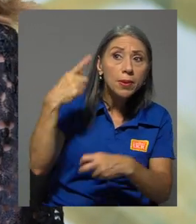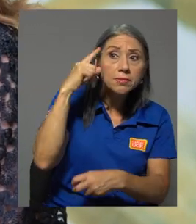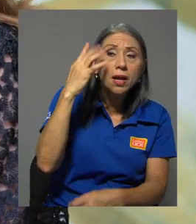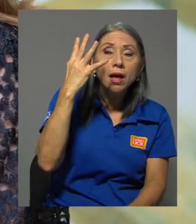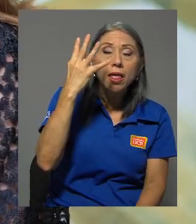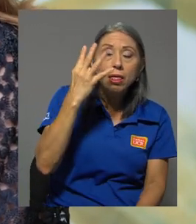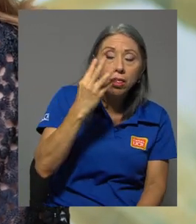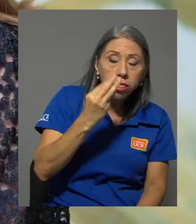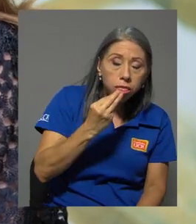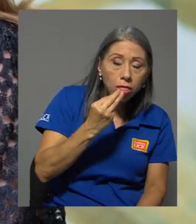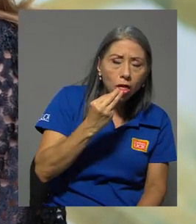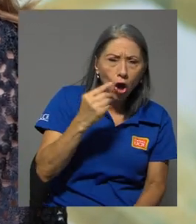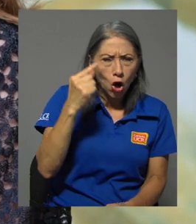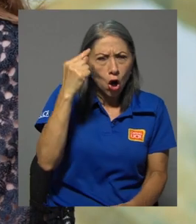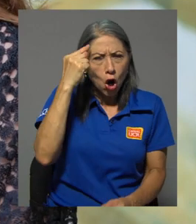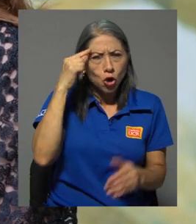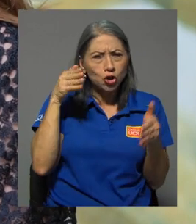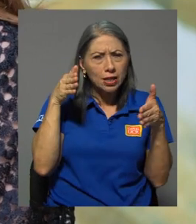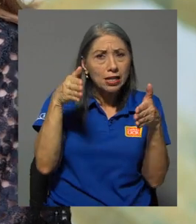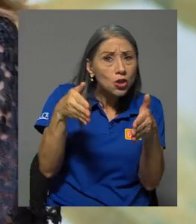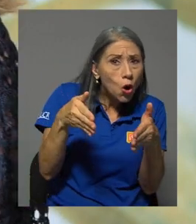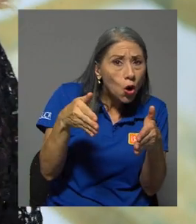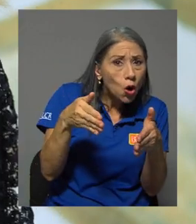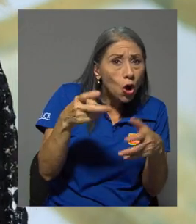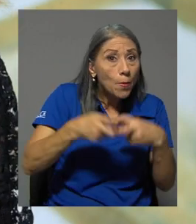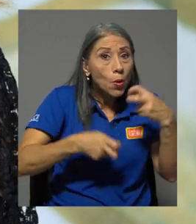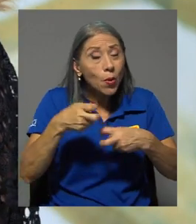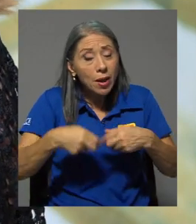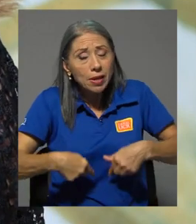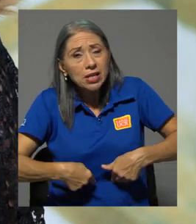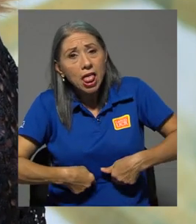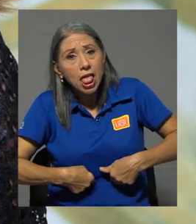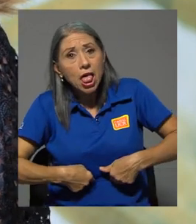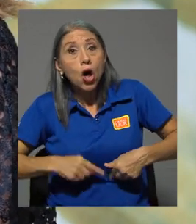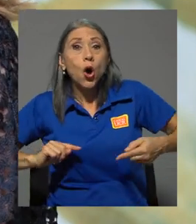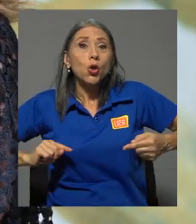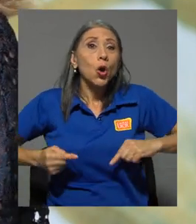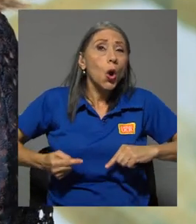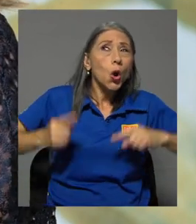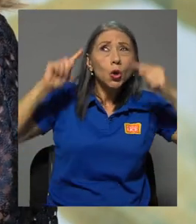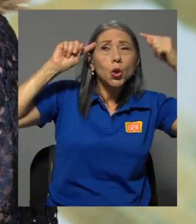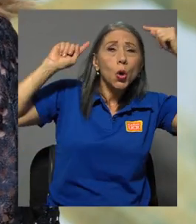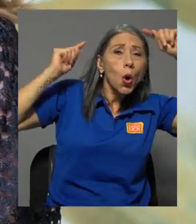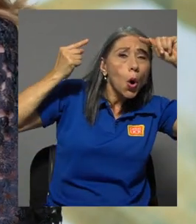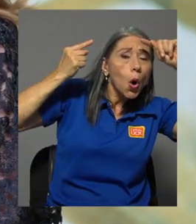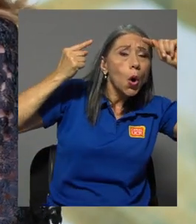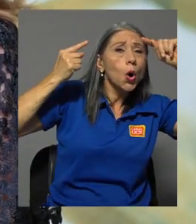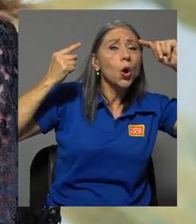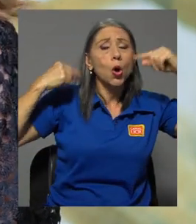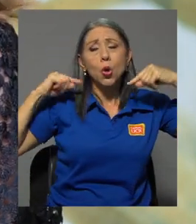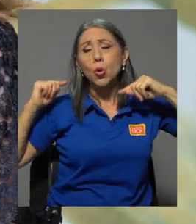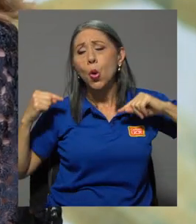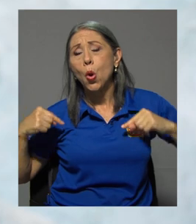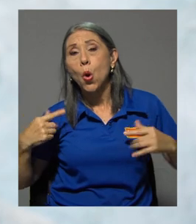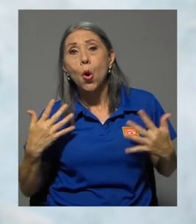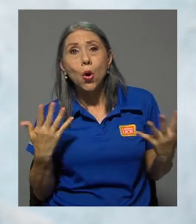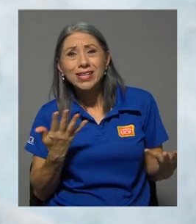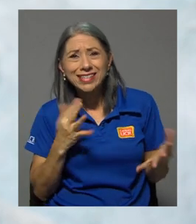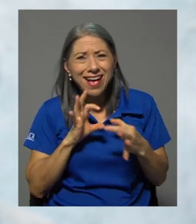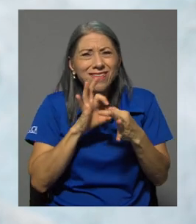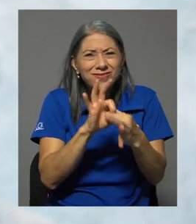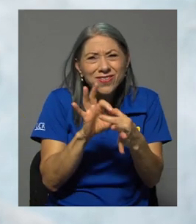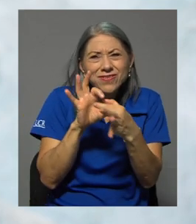por problemas de concentración, trastornos gastrointestinales, trastornos por dolor, dolores de cabeza, dolores físicos,